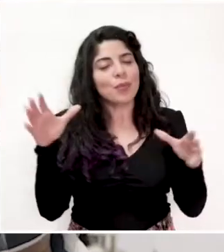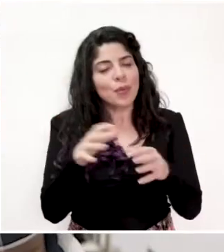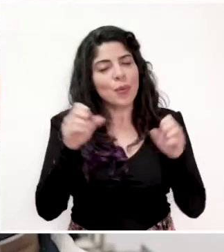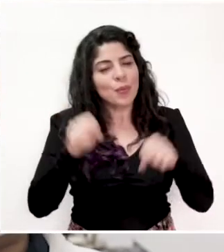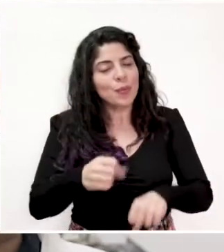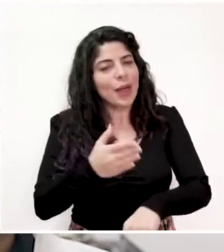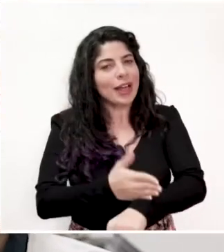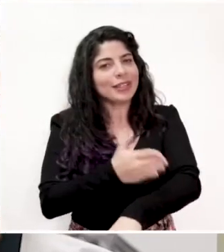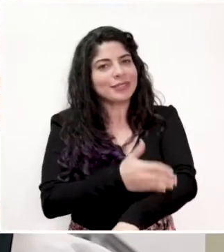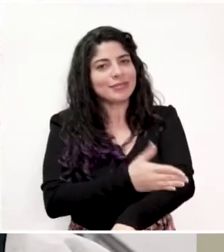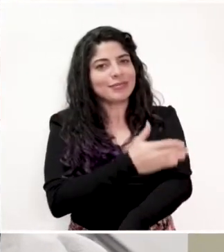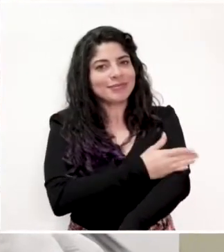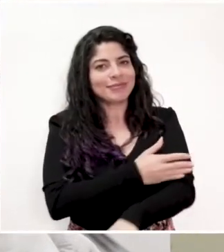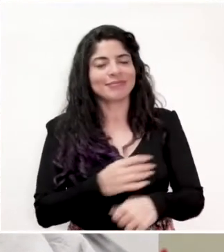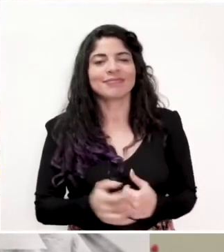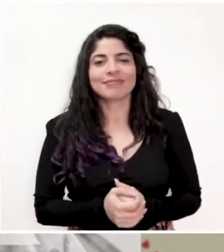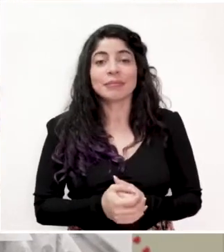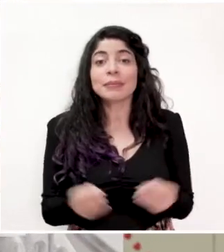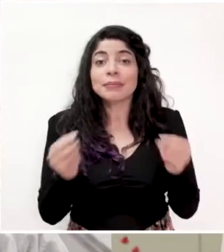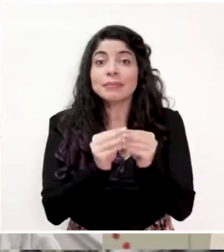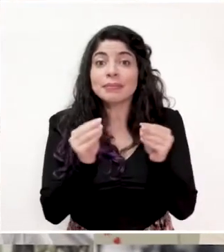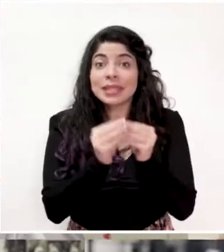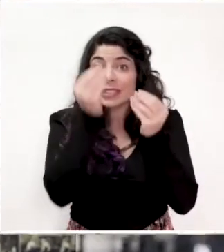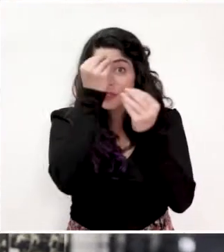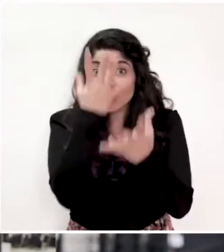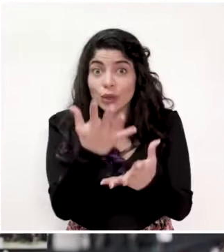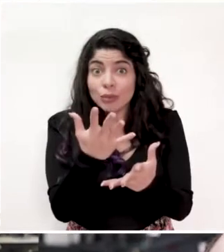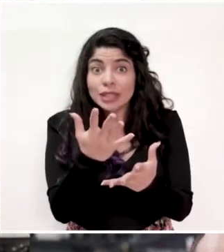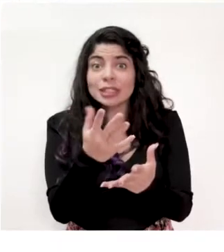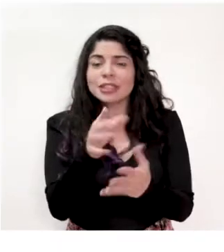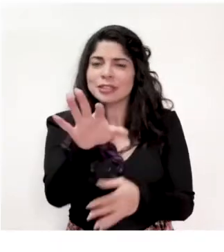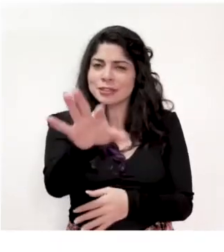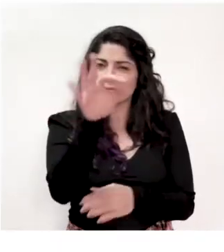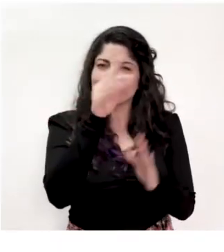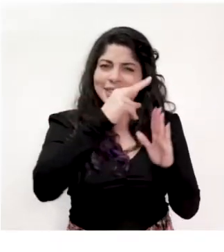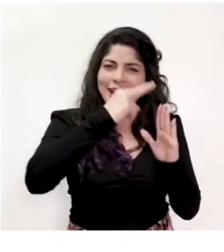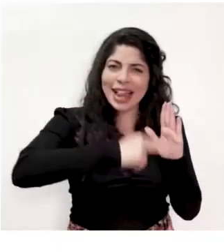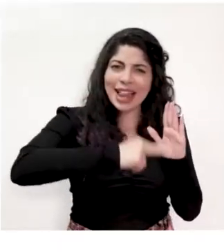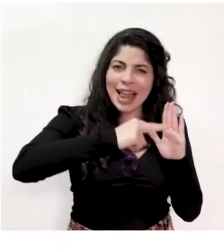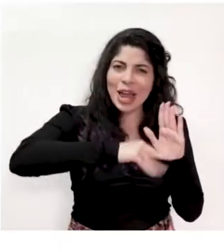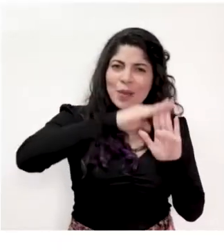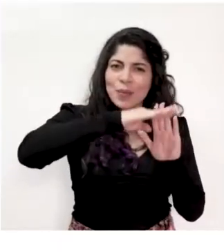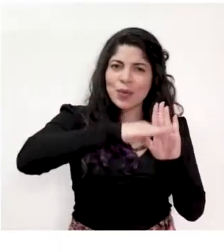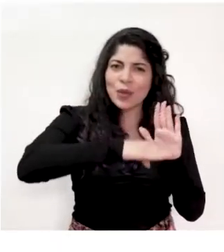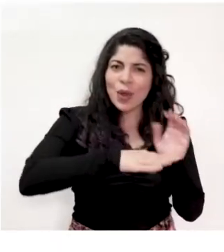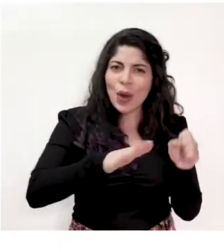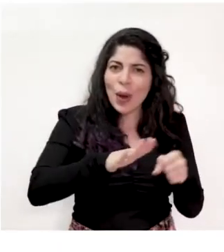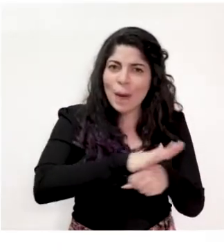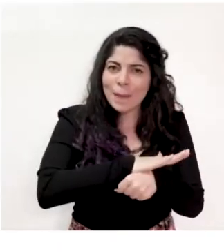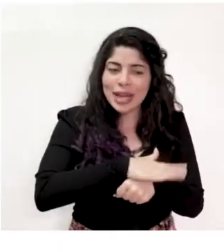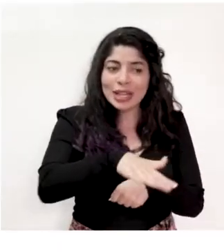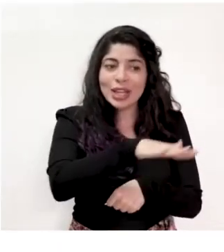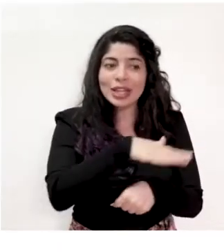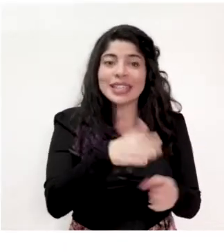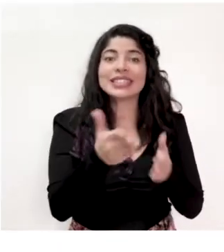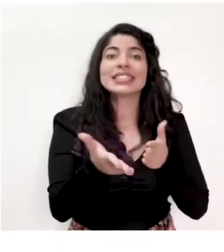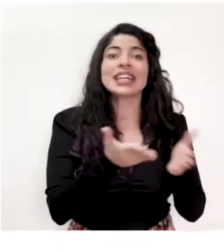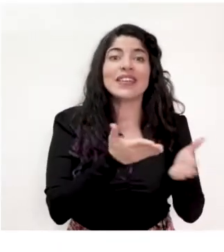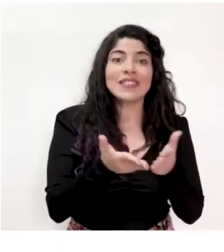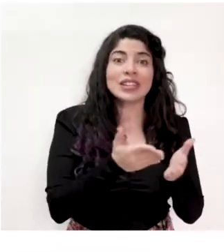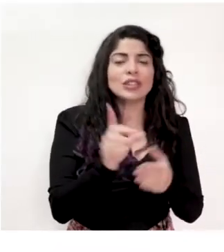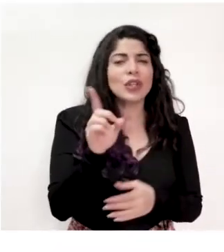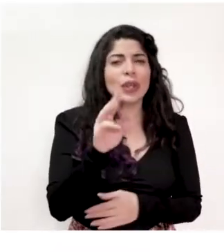saldremos adelante. Para más información, te invitamos a leer el protocolo completo del sector